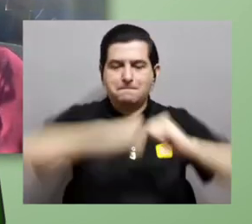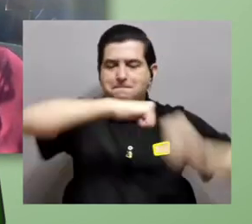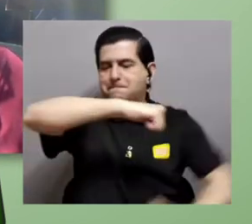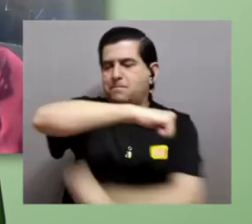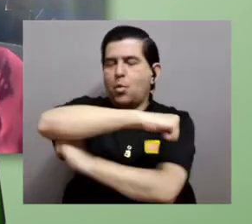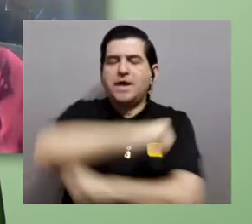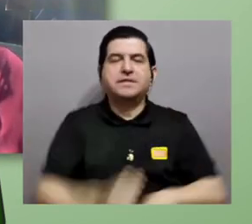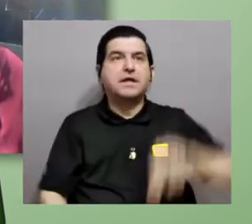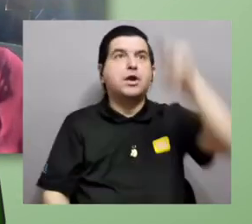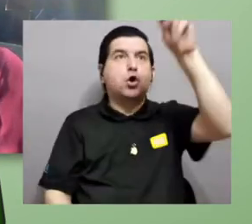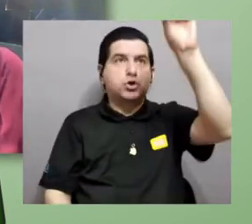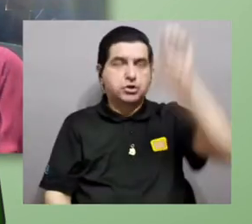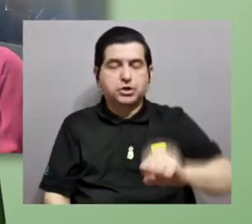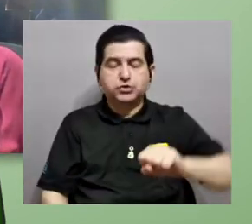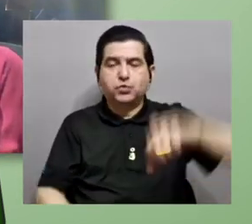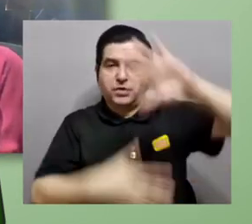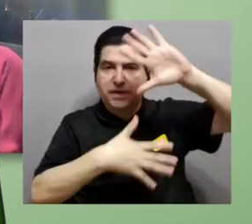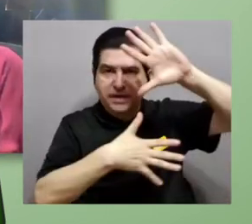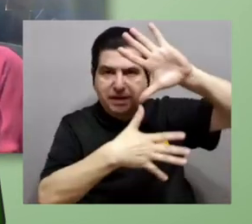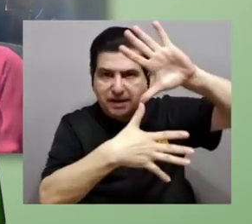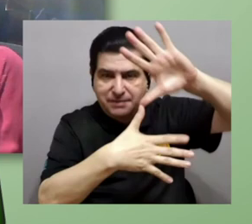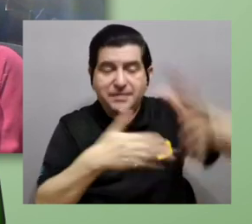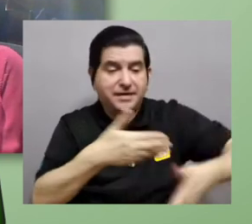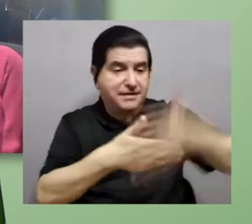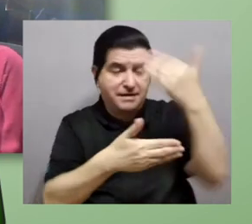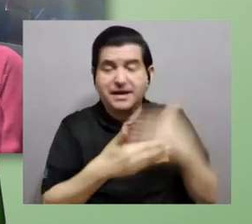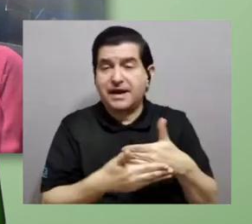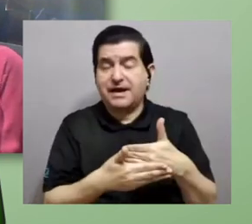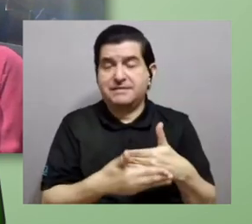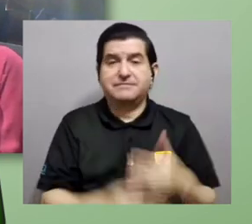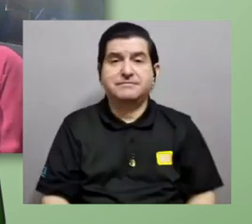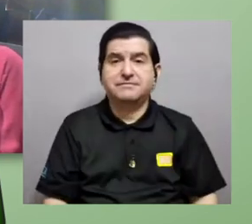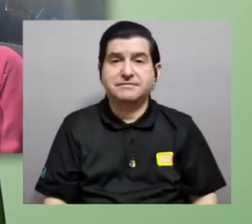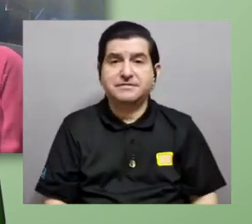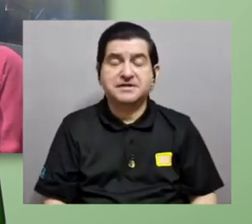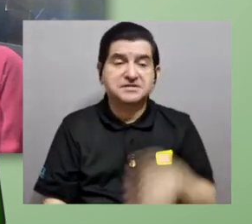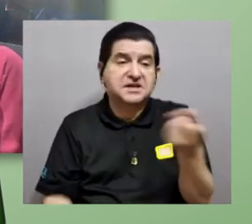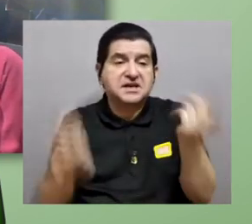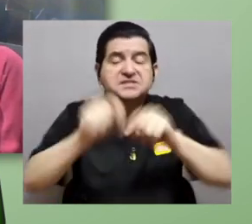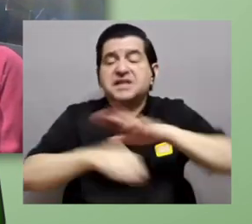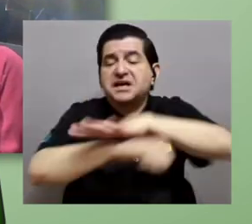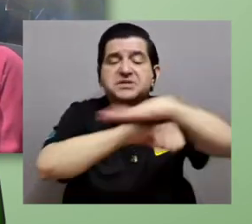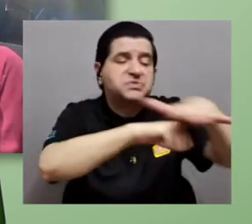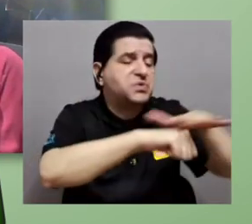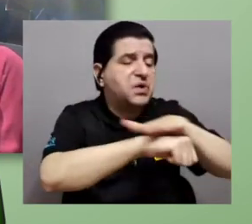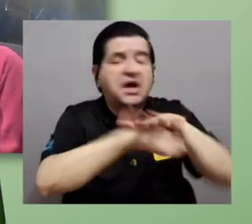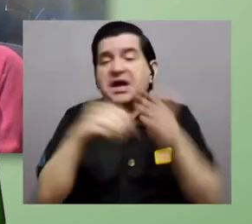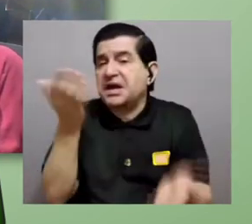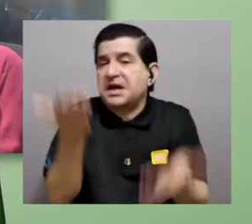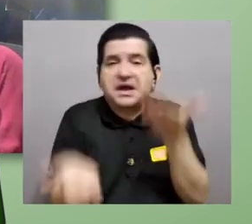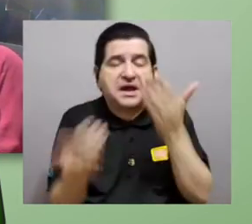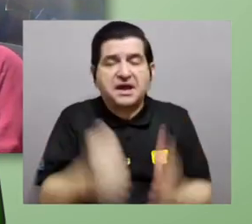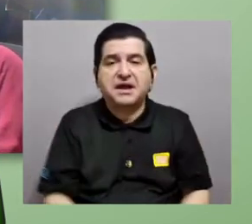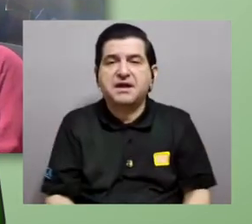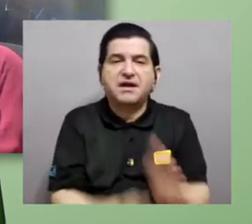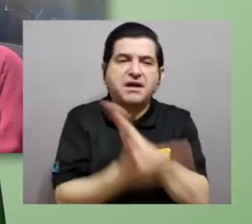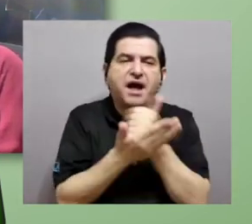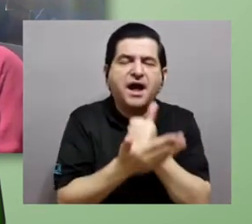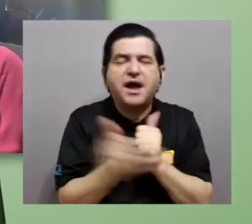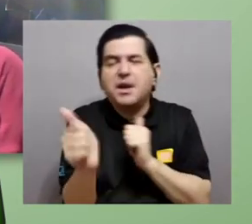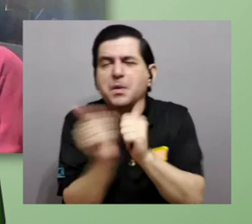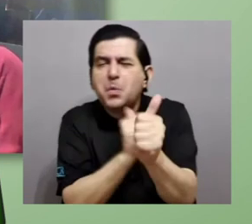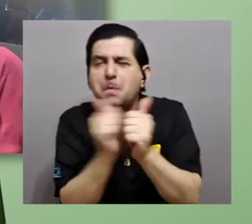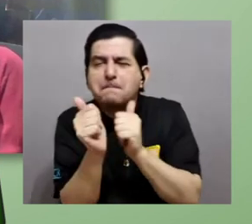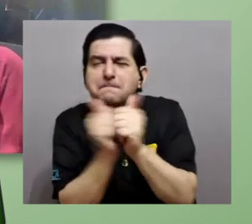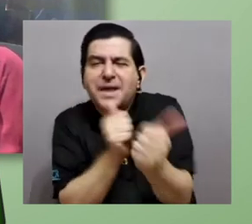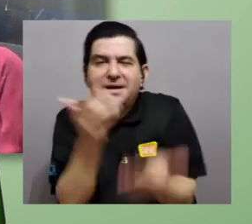a un puente continental entre Norte y Suramérica que anteriormente eran islas posiblemente